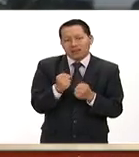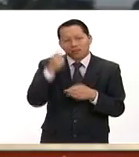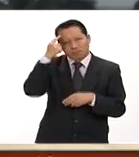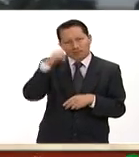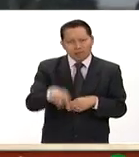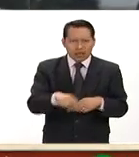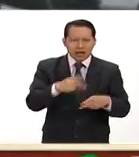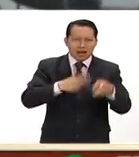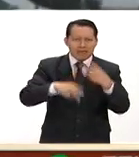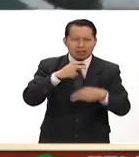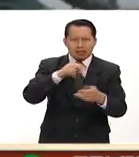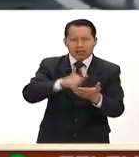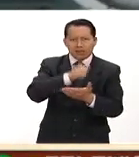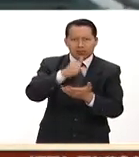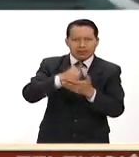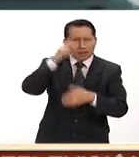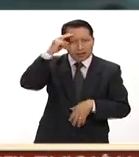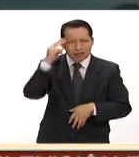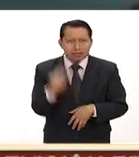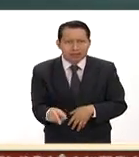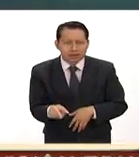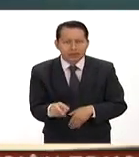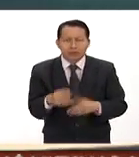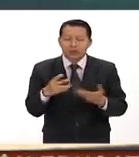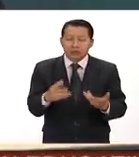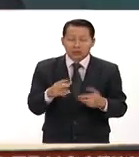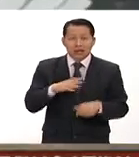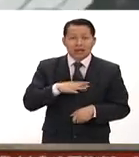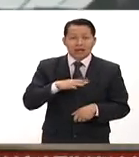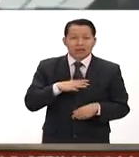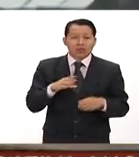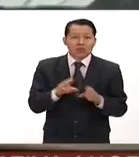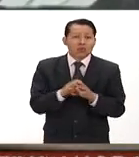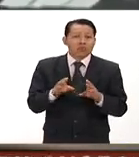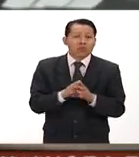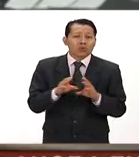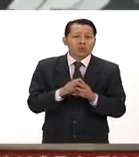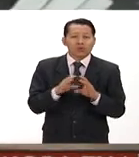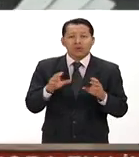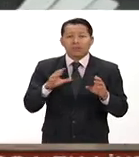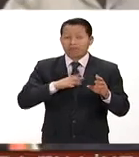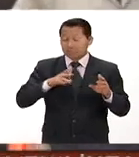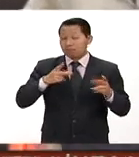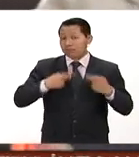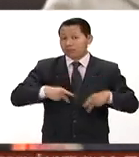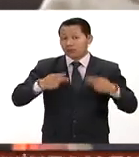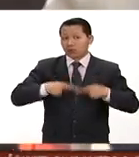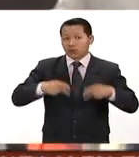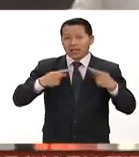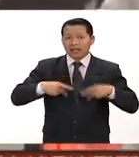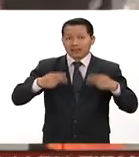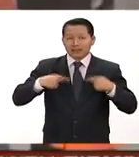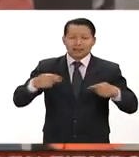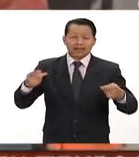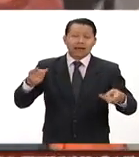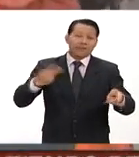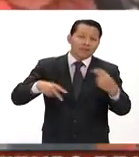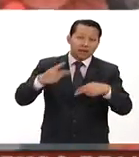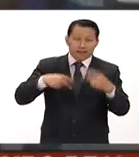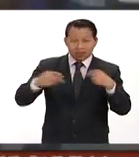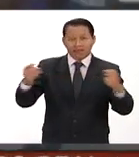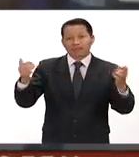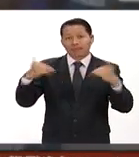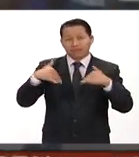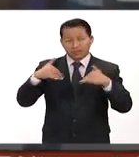Ciudad de México, hay una importante afluencia de personas que vienen y van del